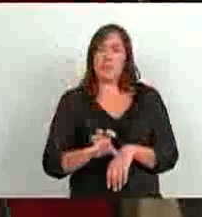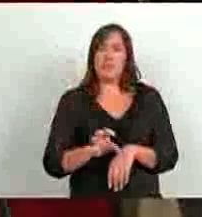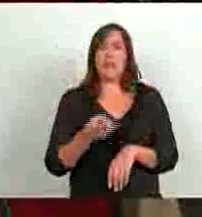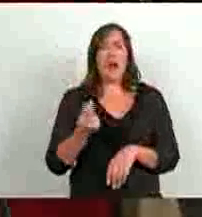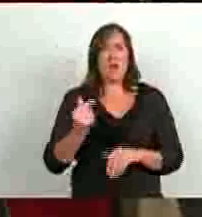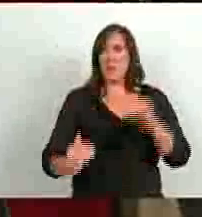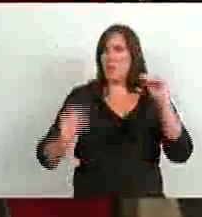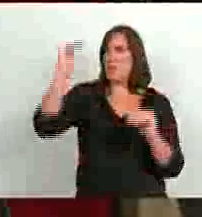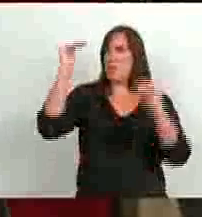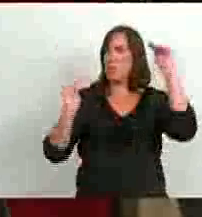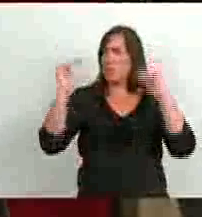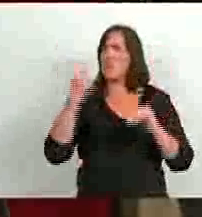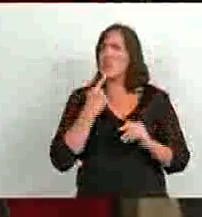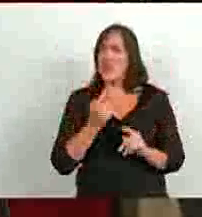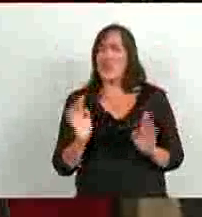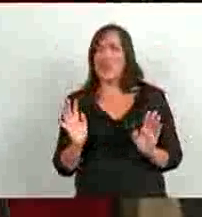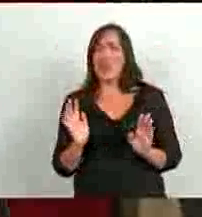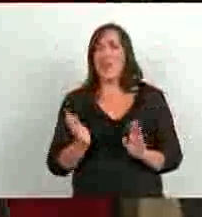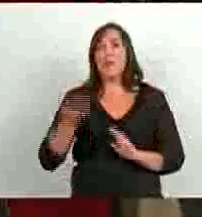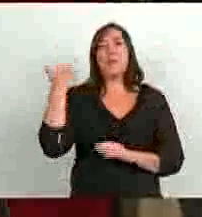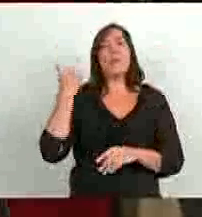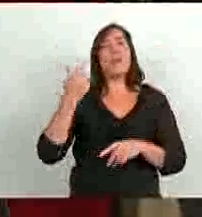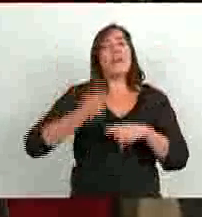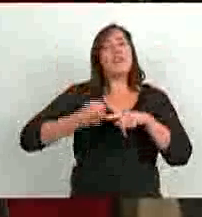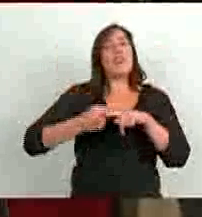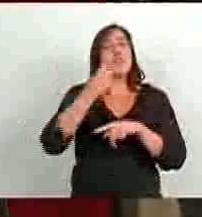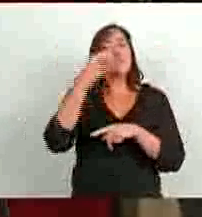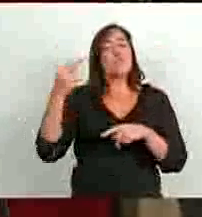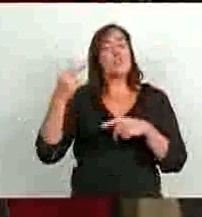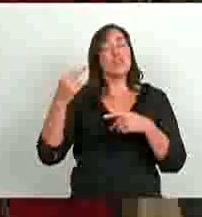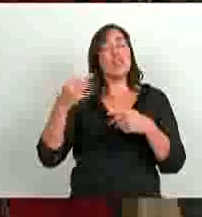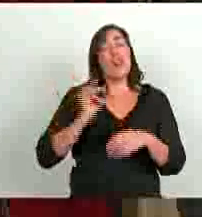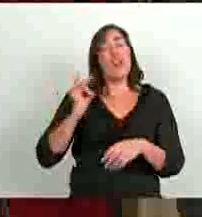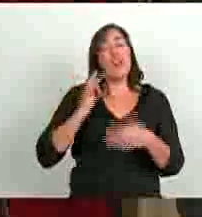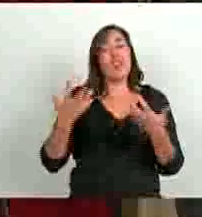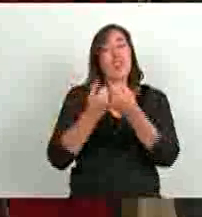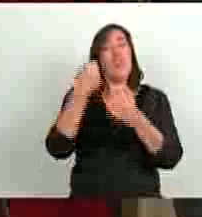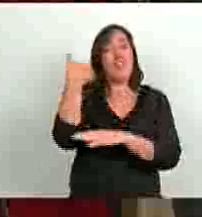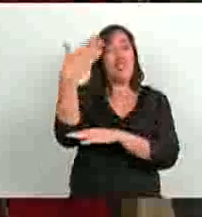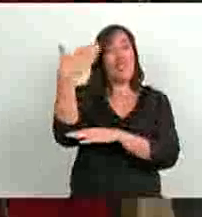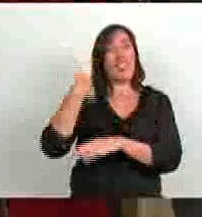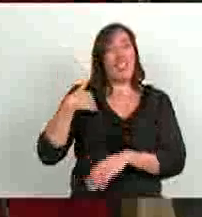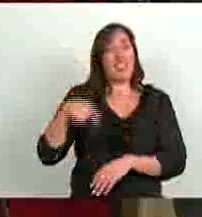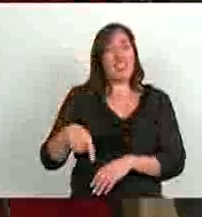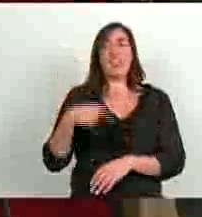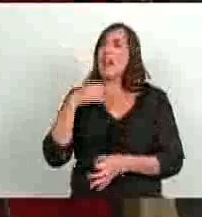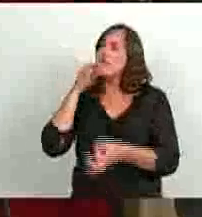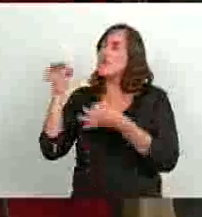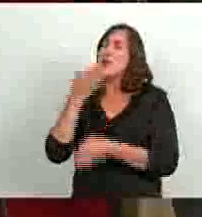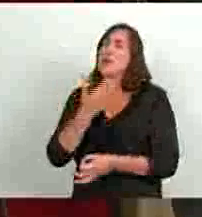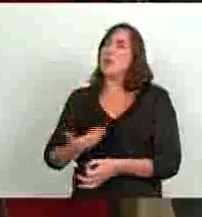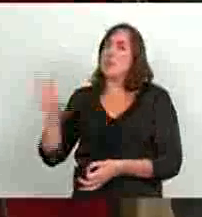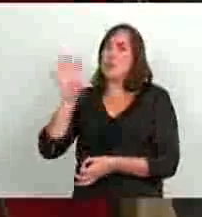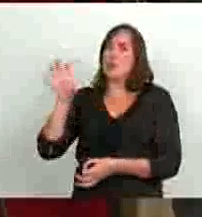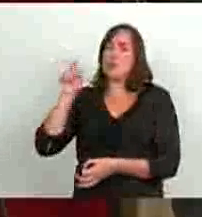dispar, porque con motivo del Bicentenario de la Bandera y charlando con el señor gobernador de la provincia de Santa Fe,